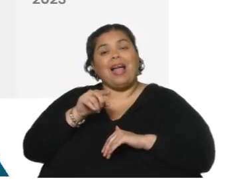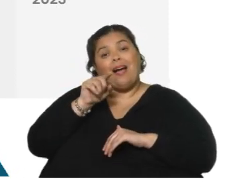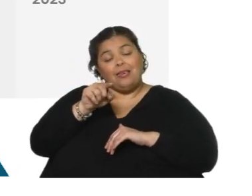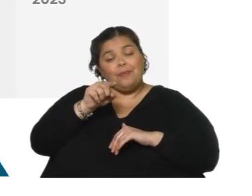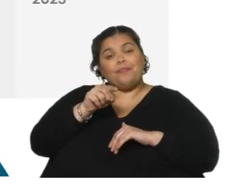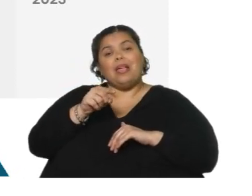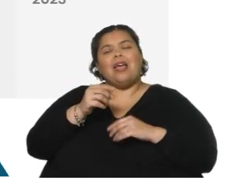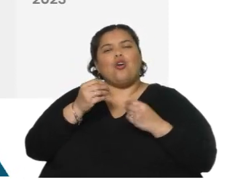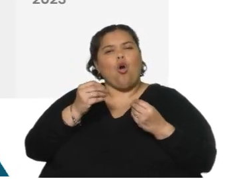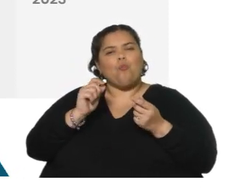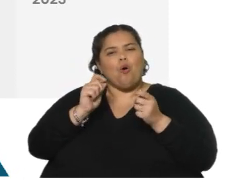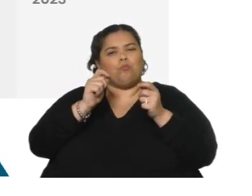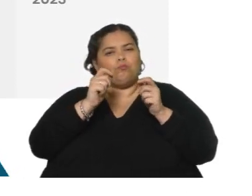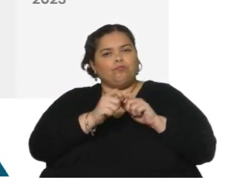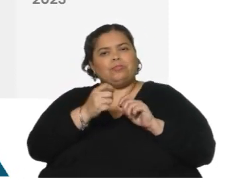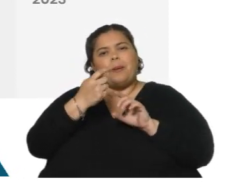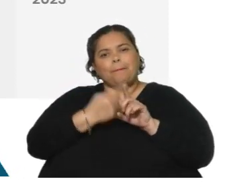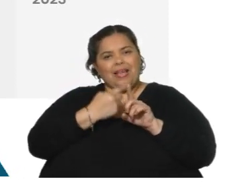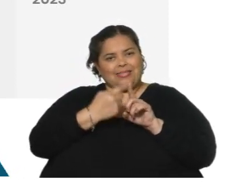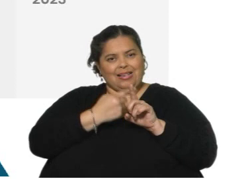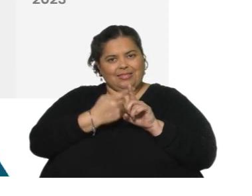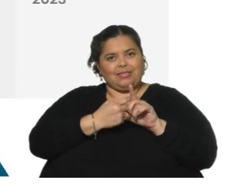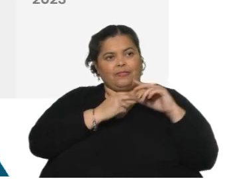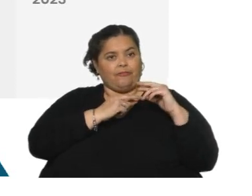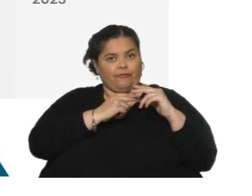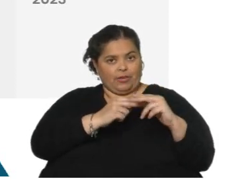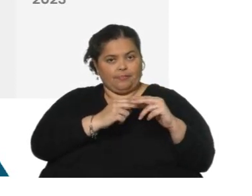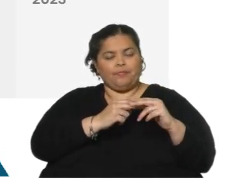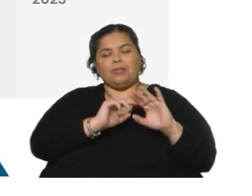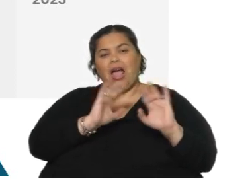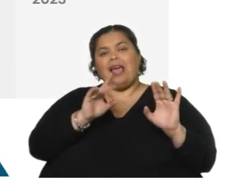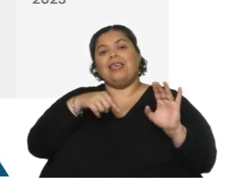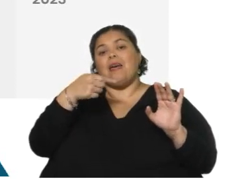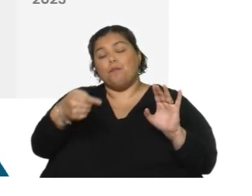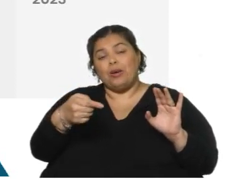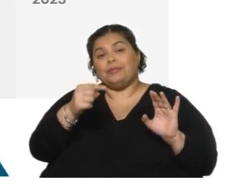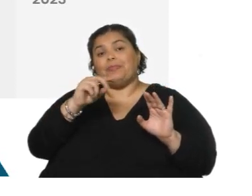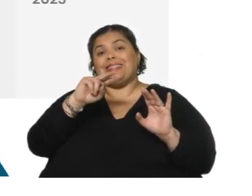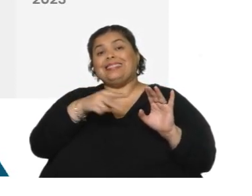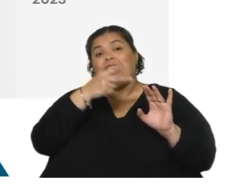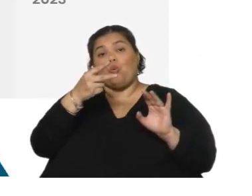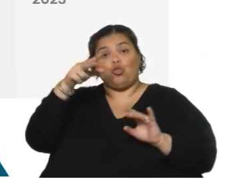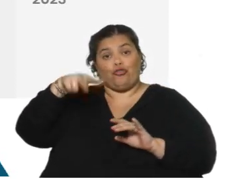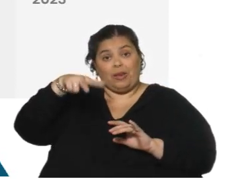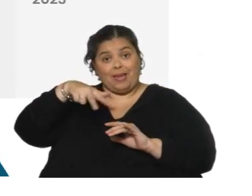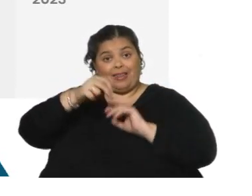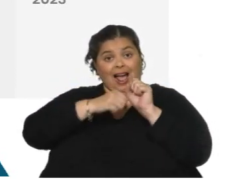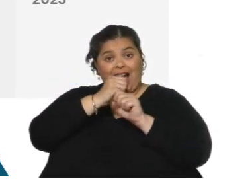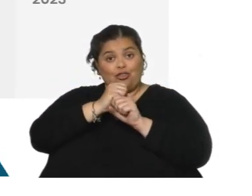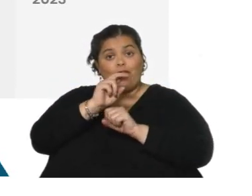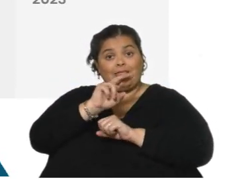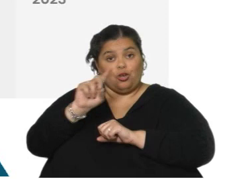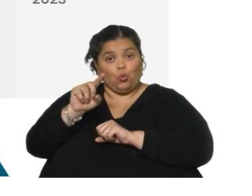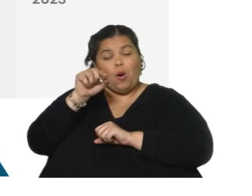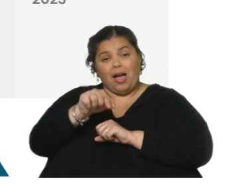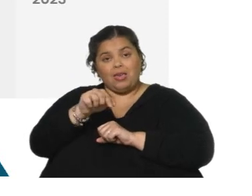comportamiento muy similar, por unos meses se mantuvo. Y a partir, digamos, que por el segundo trimestre del año 2021, más o menos, se dio una